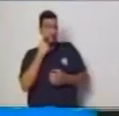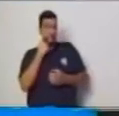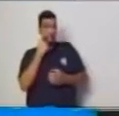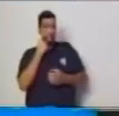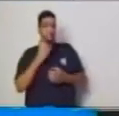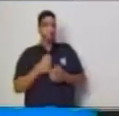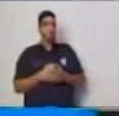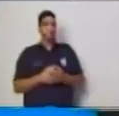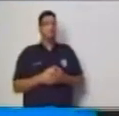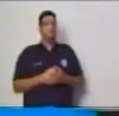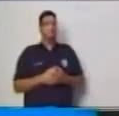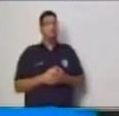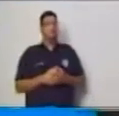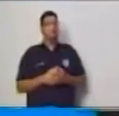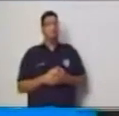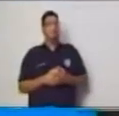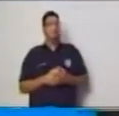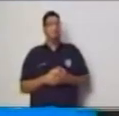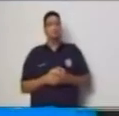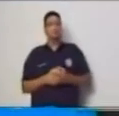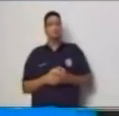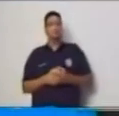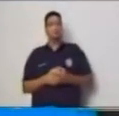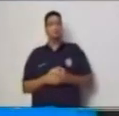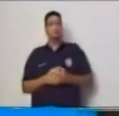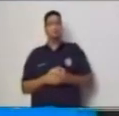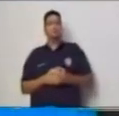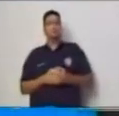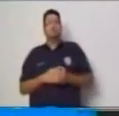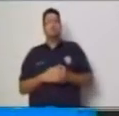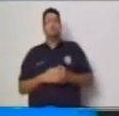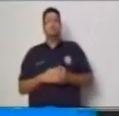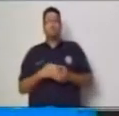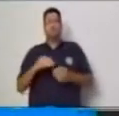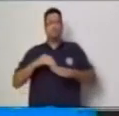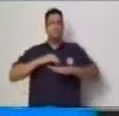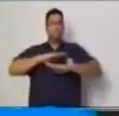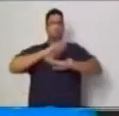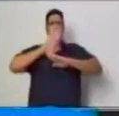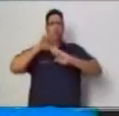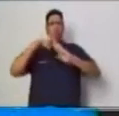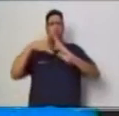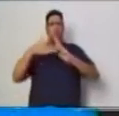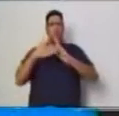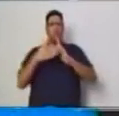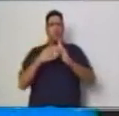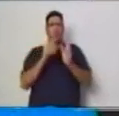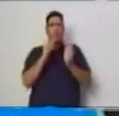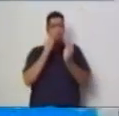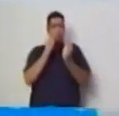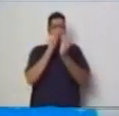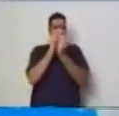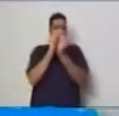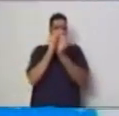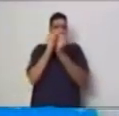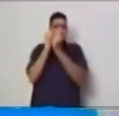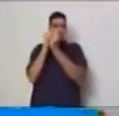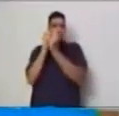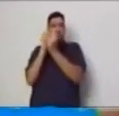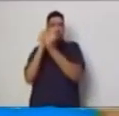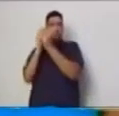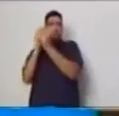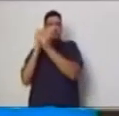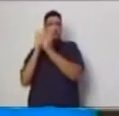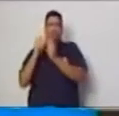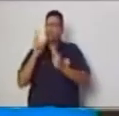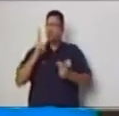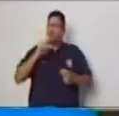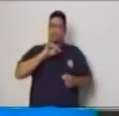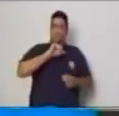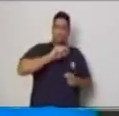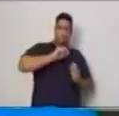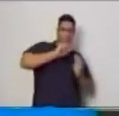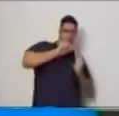que ambos que todos los puntos queden en la misma dirección